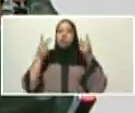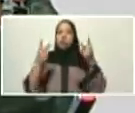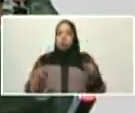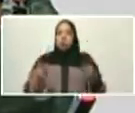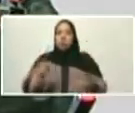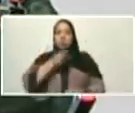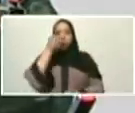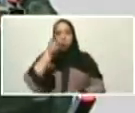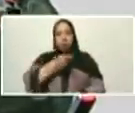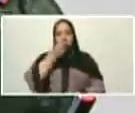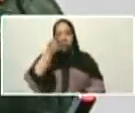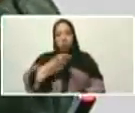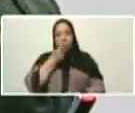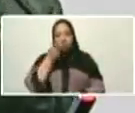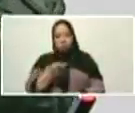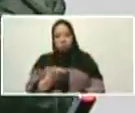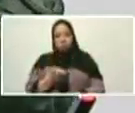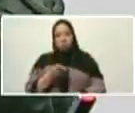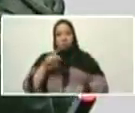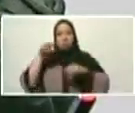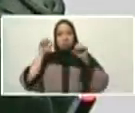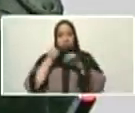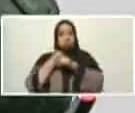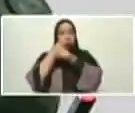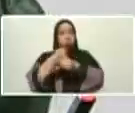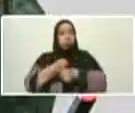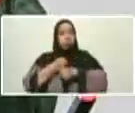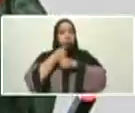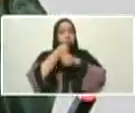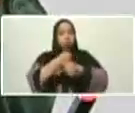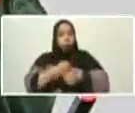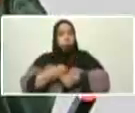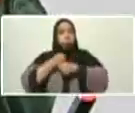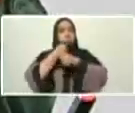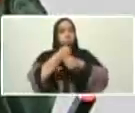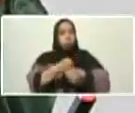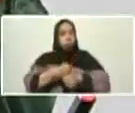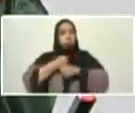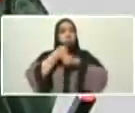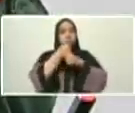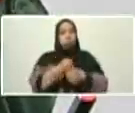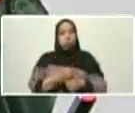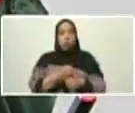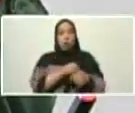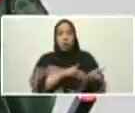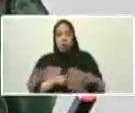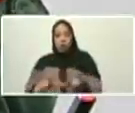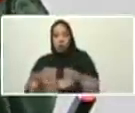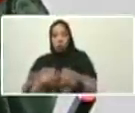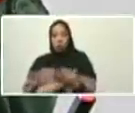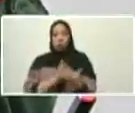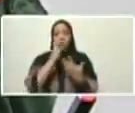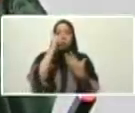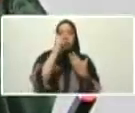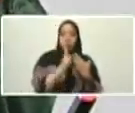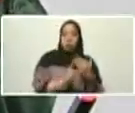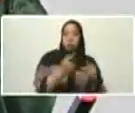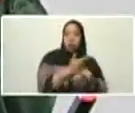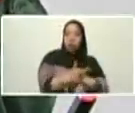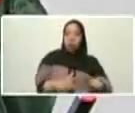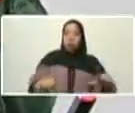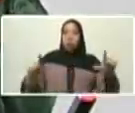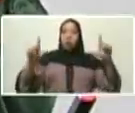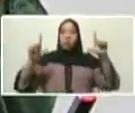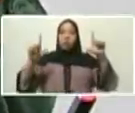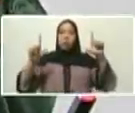me permitió avanzar, concretar el proyecto bolivariano independentista, liberar al